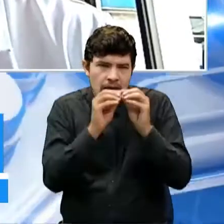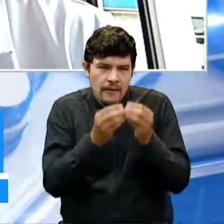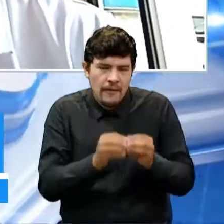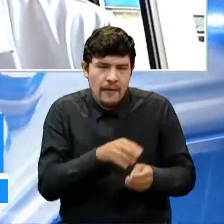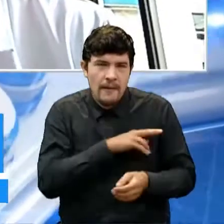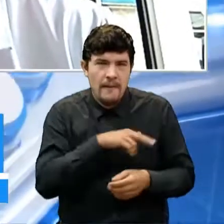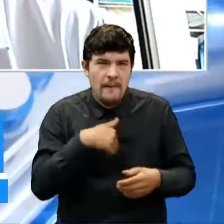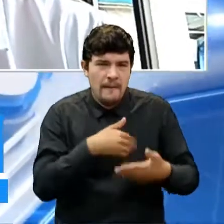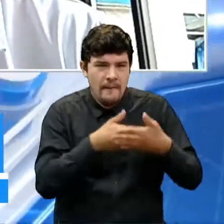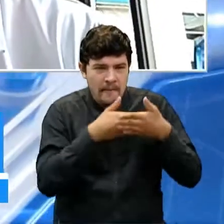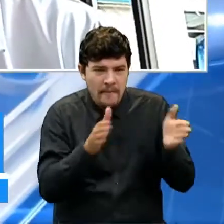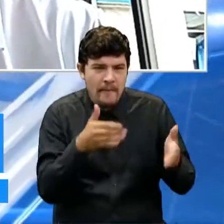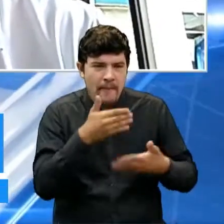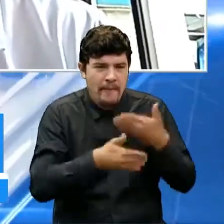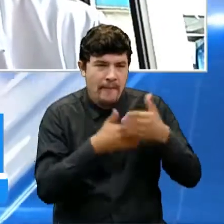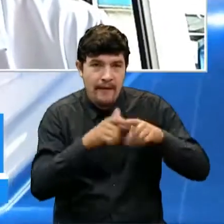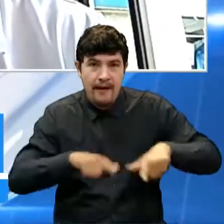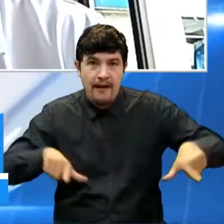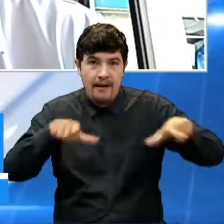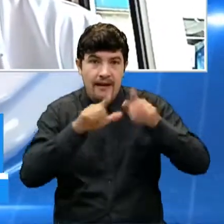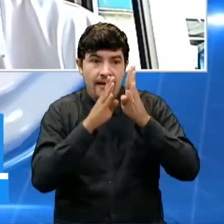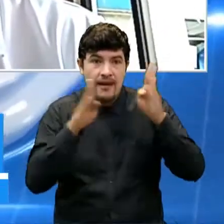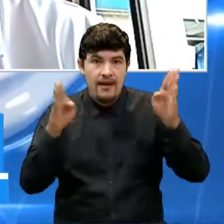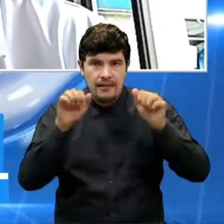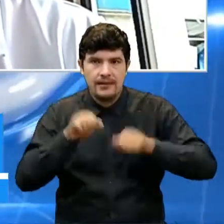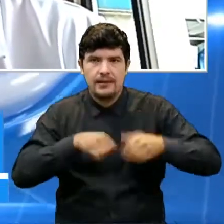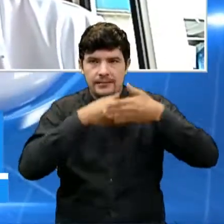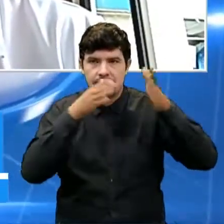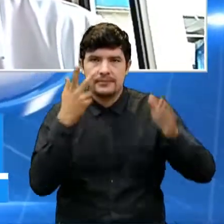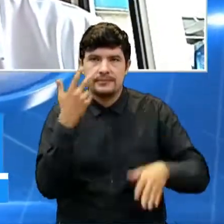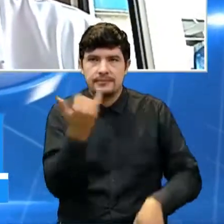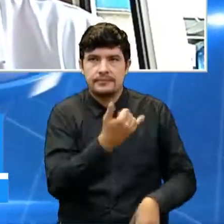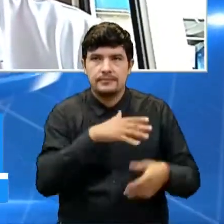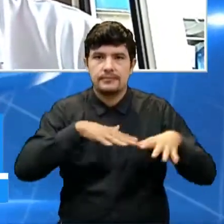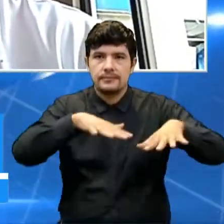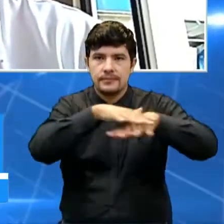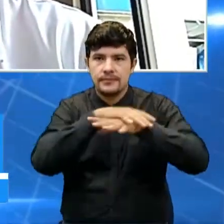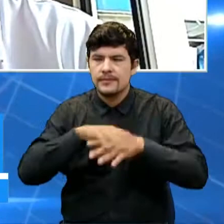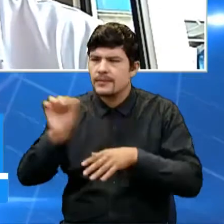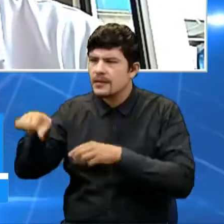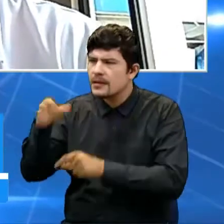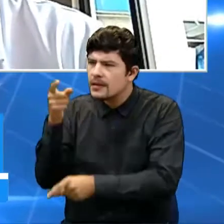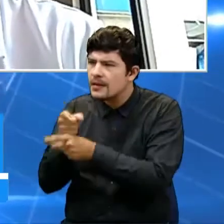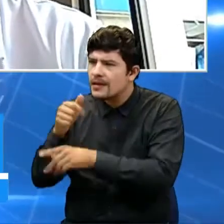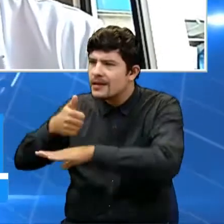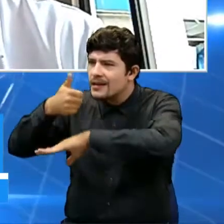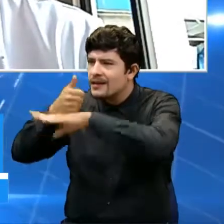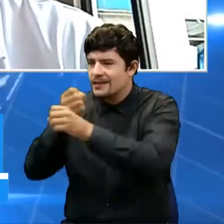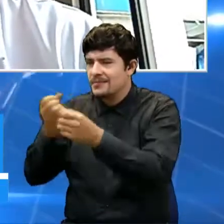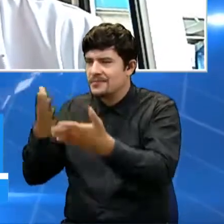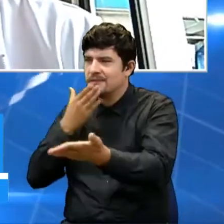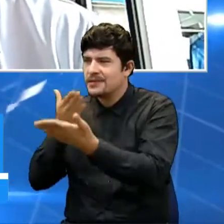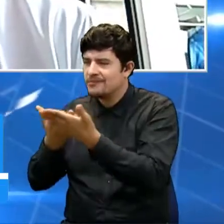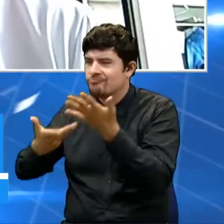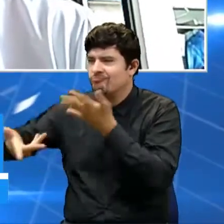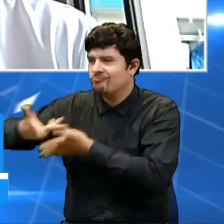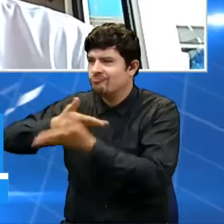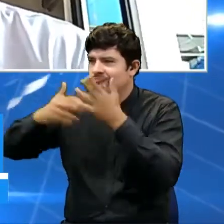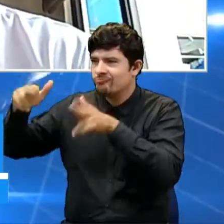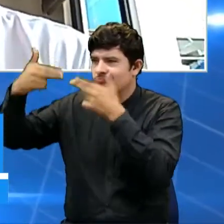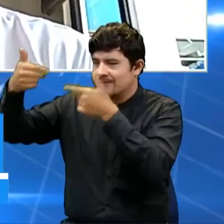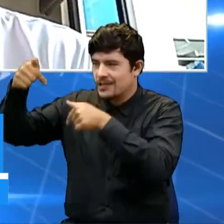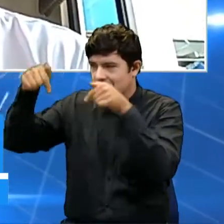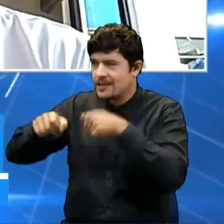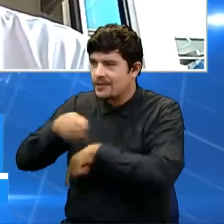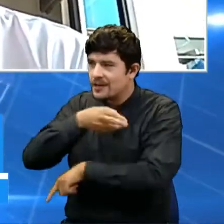reabierto los espacios bibliotecarios en la ciudad. Director, muchísimas gracias por habernos acompañado en Oriente